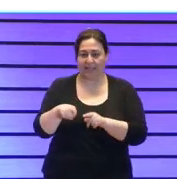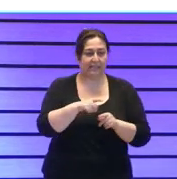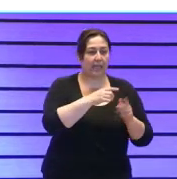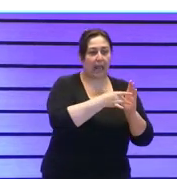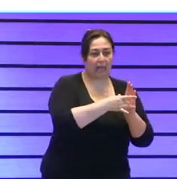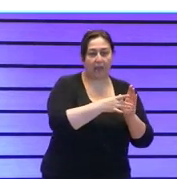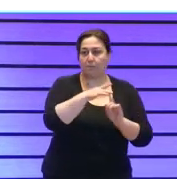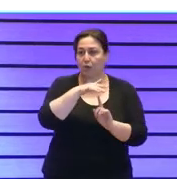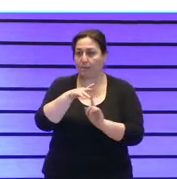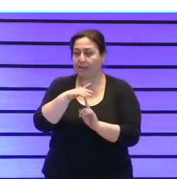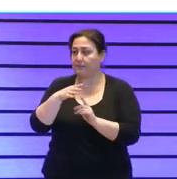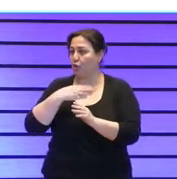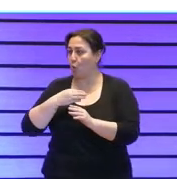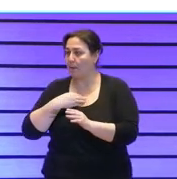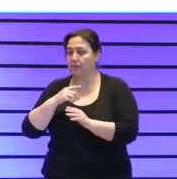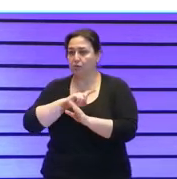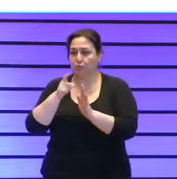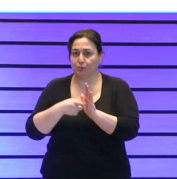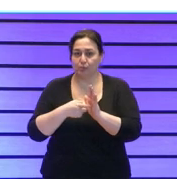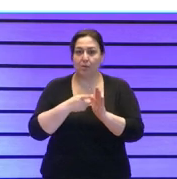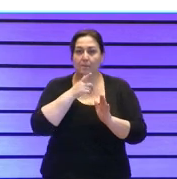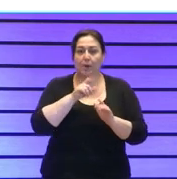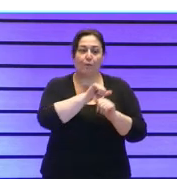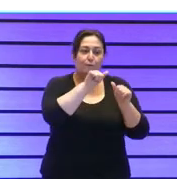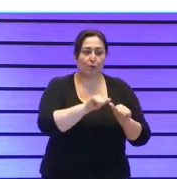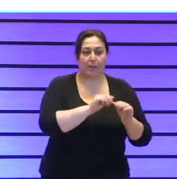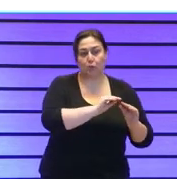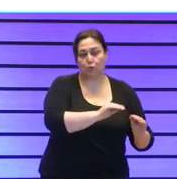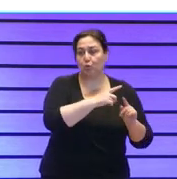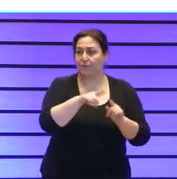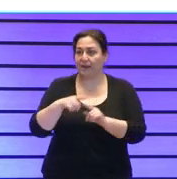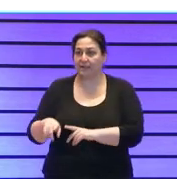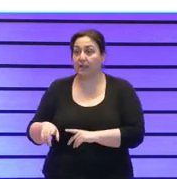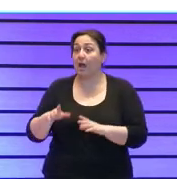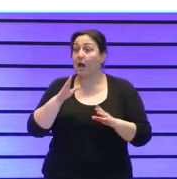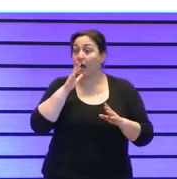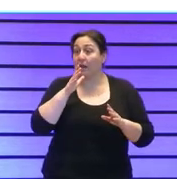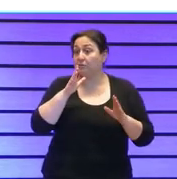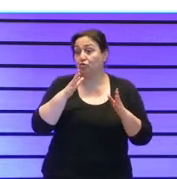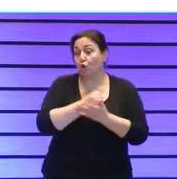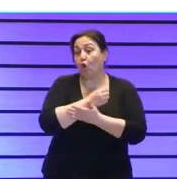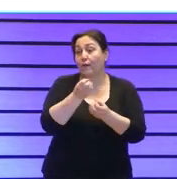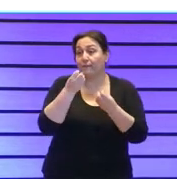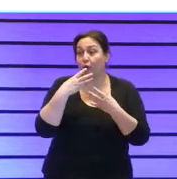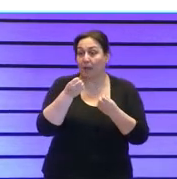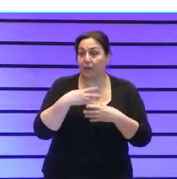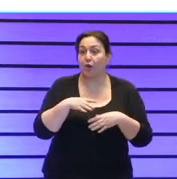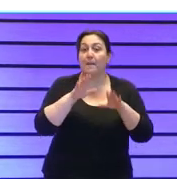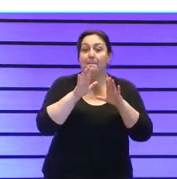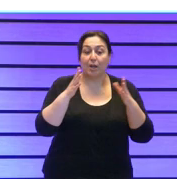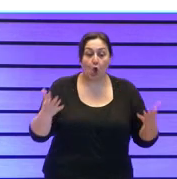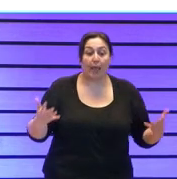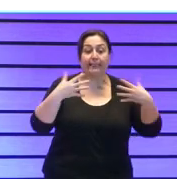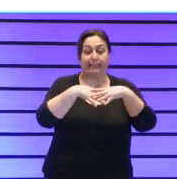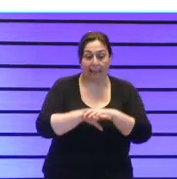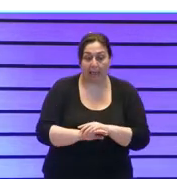medio ambiente todos los documentos de acreditación pero todos con sus formatos y su bueno estaba toda la información pero no todo integrado en un